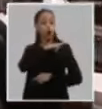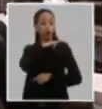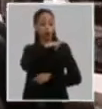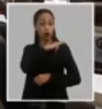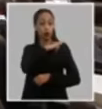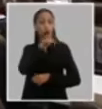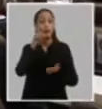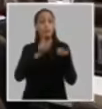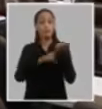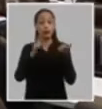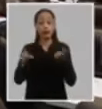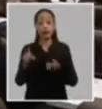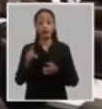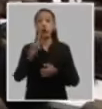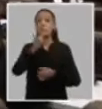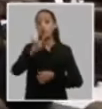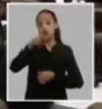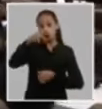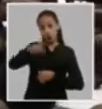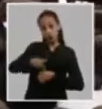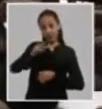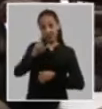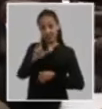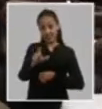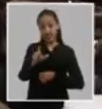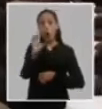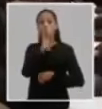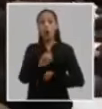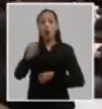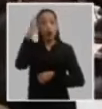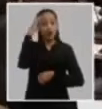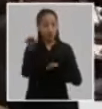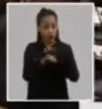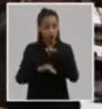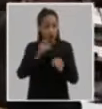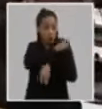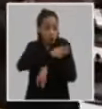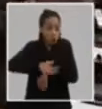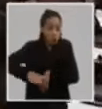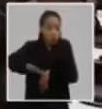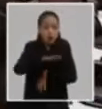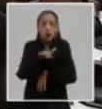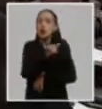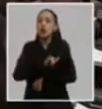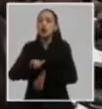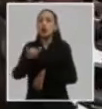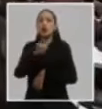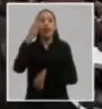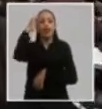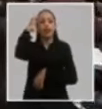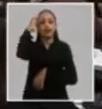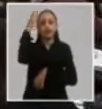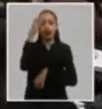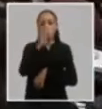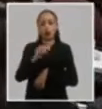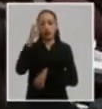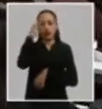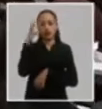partido la unión de jóvenes comunistas las organizaciones de masas el estado y el gobierno